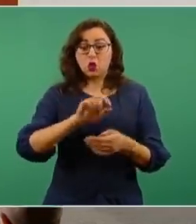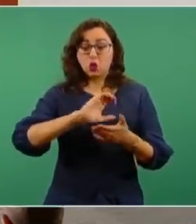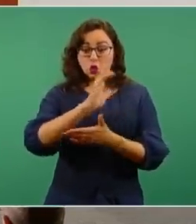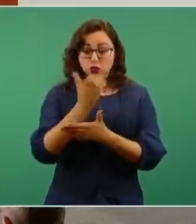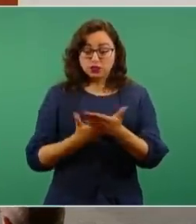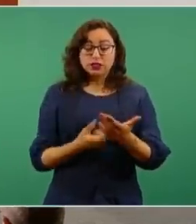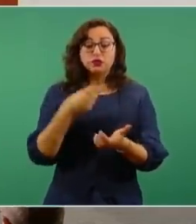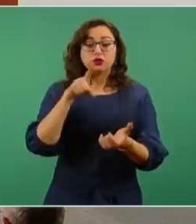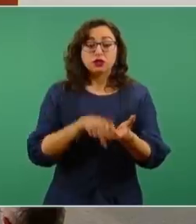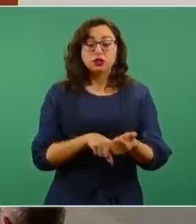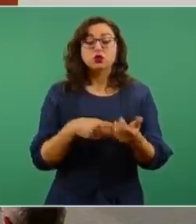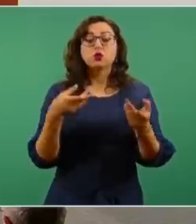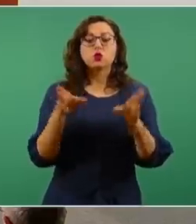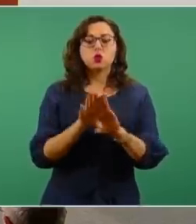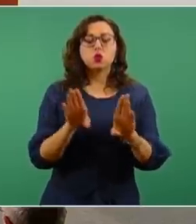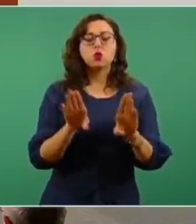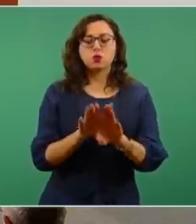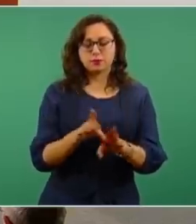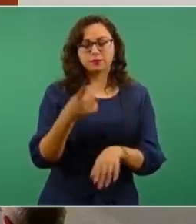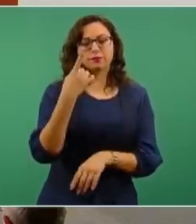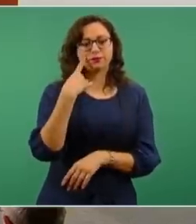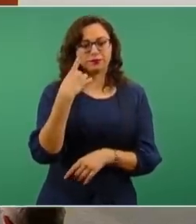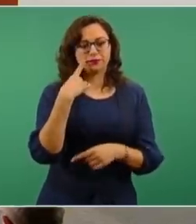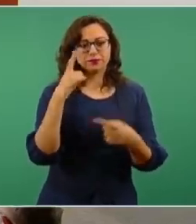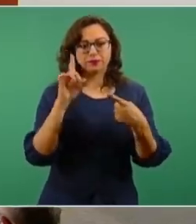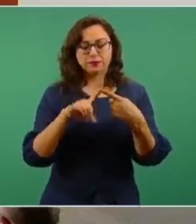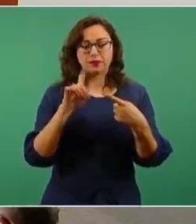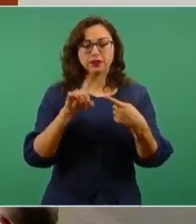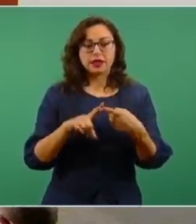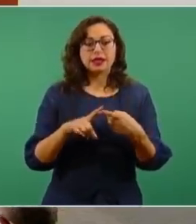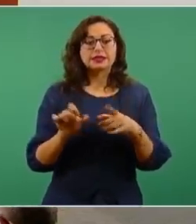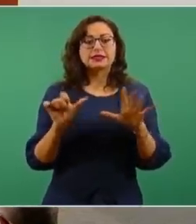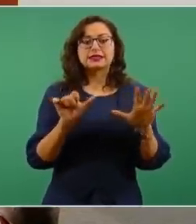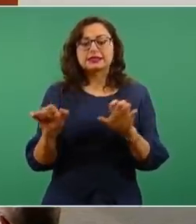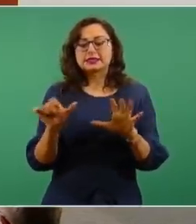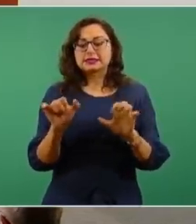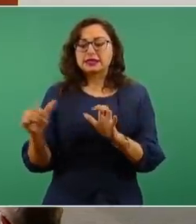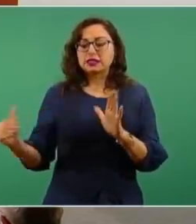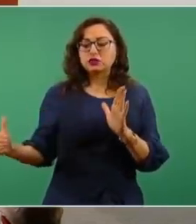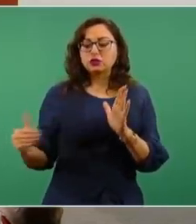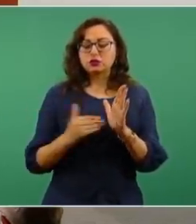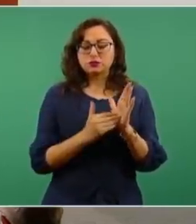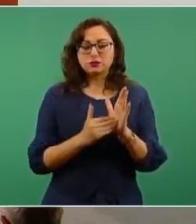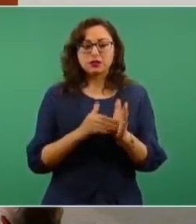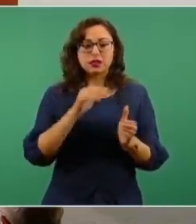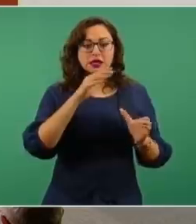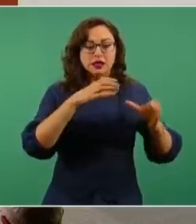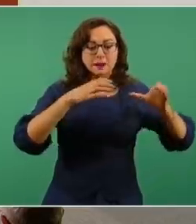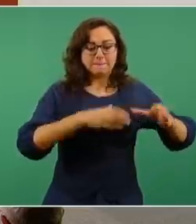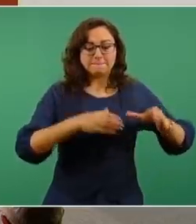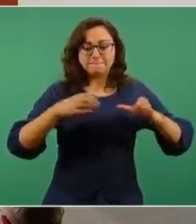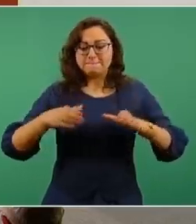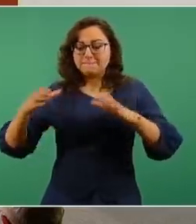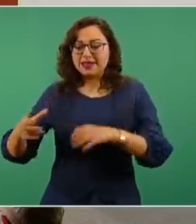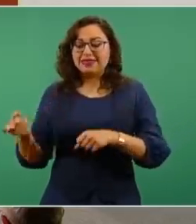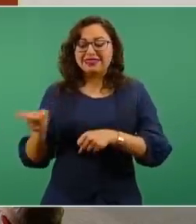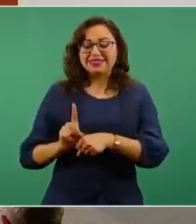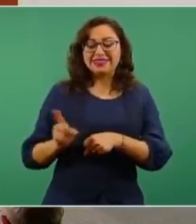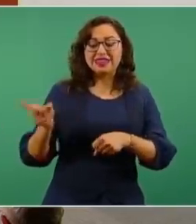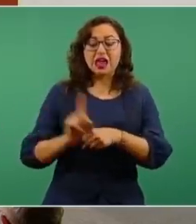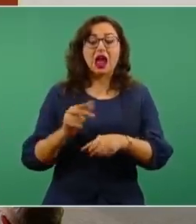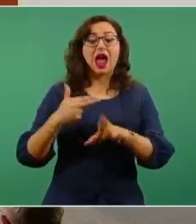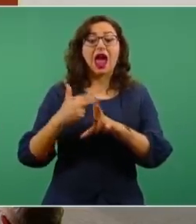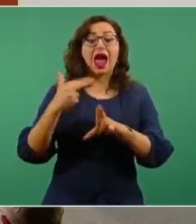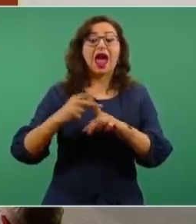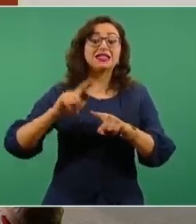un suministro obligatorio de 66 mil barriles diarios de gas etano por 20 años, con